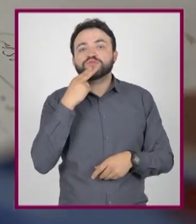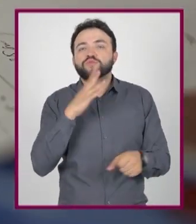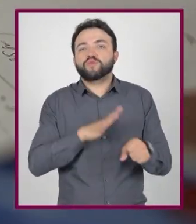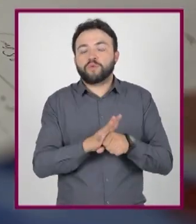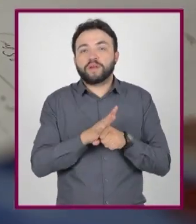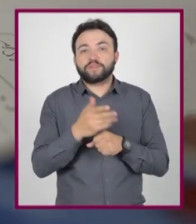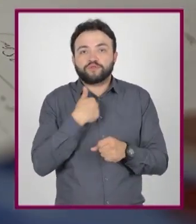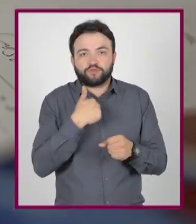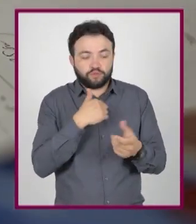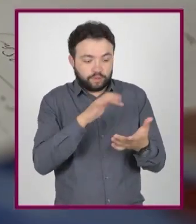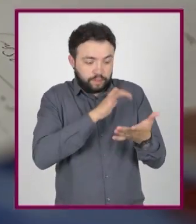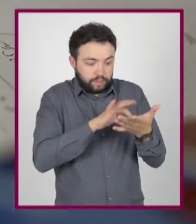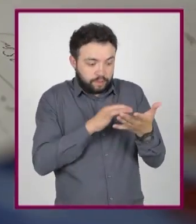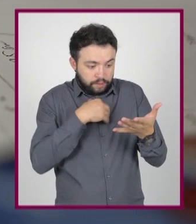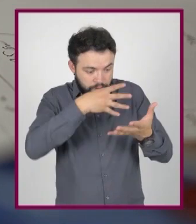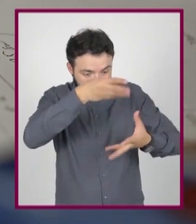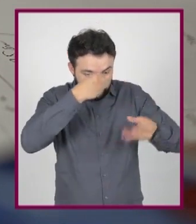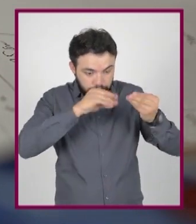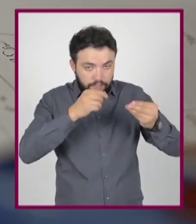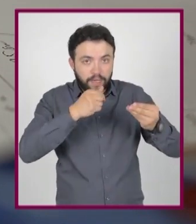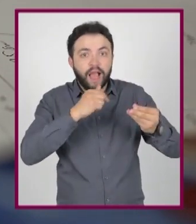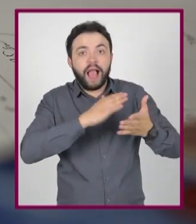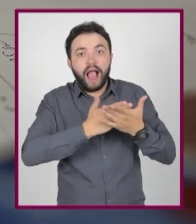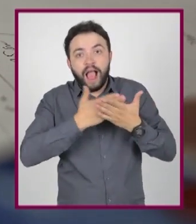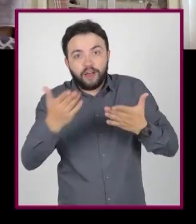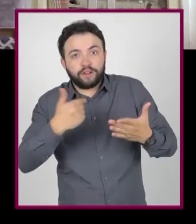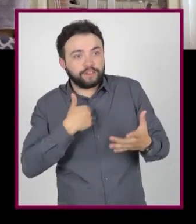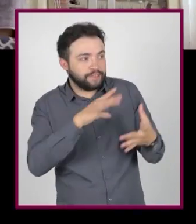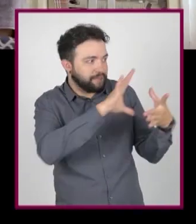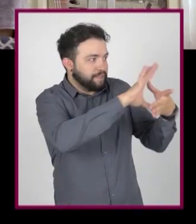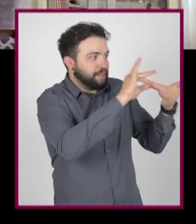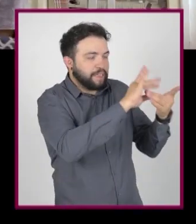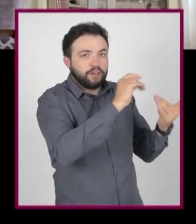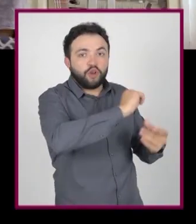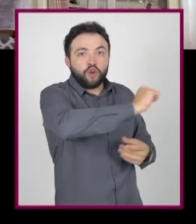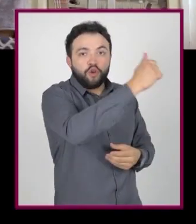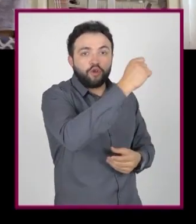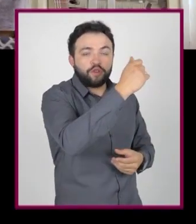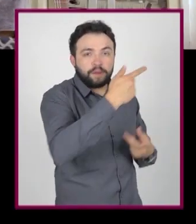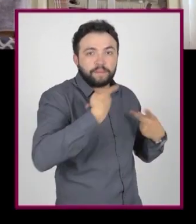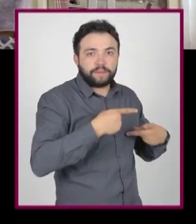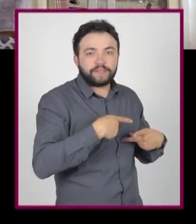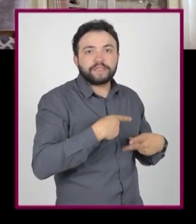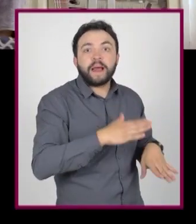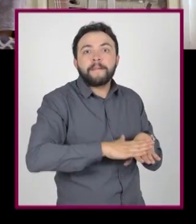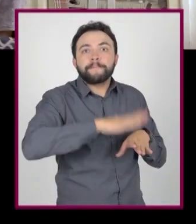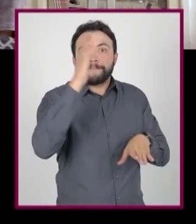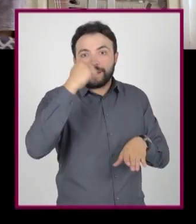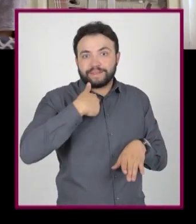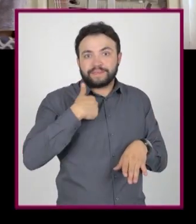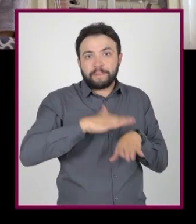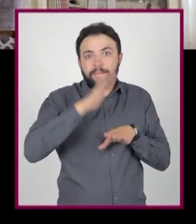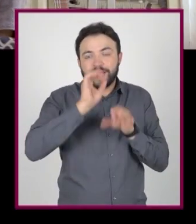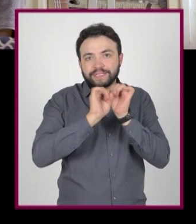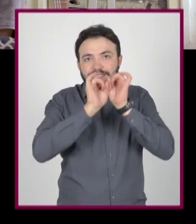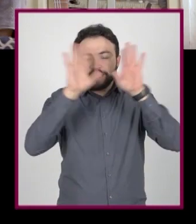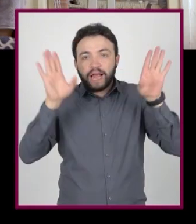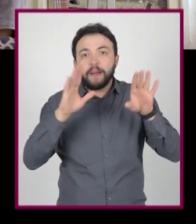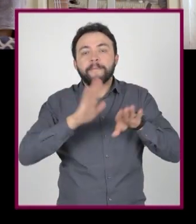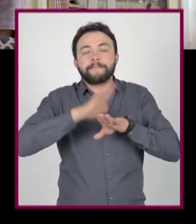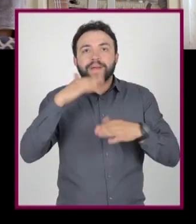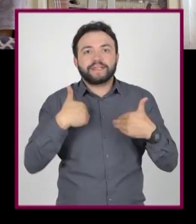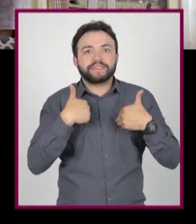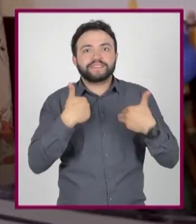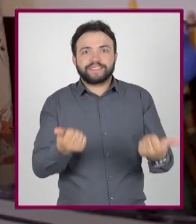aprendido. Esto ya lo hemos mencionado antes. Ser la o el maestro. Porque el tener la responsabilidad de explicar a alguien el tema te